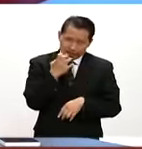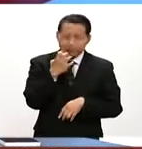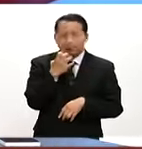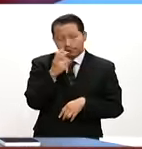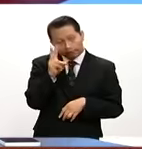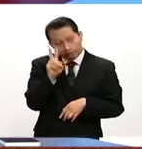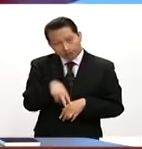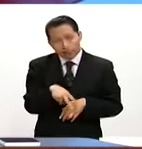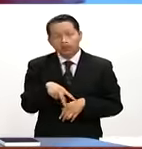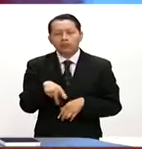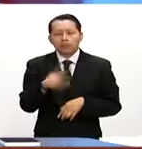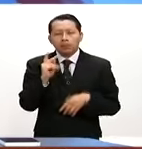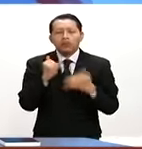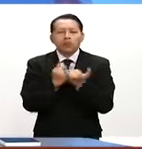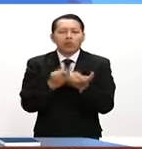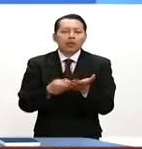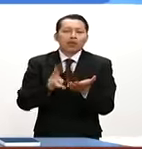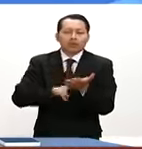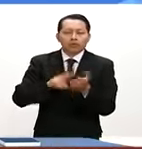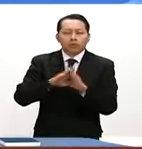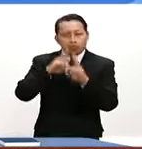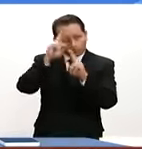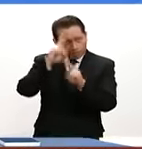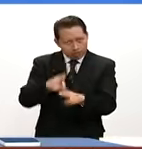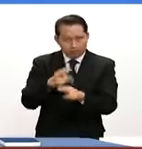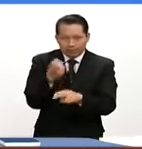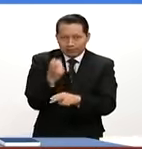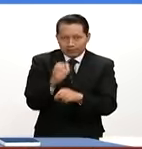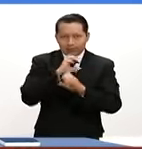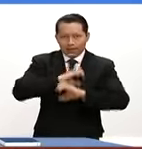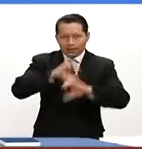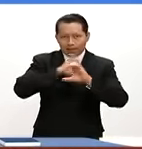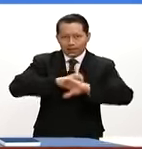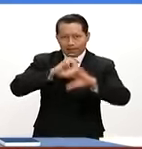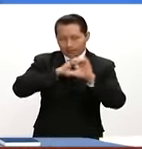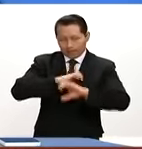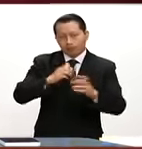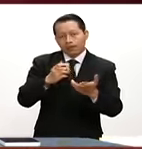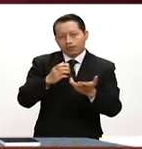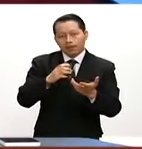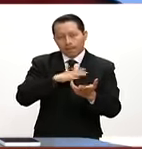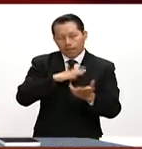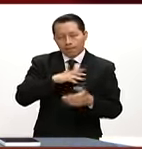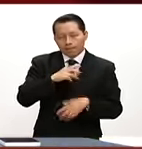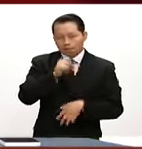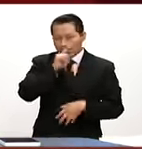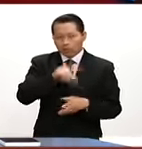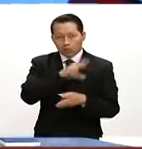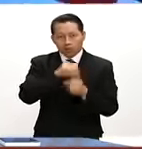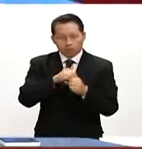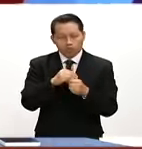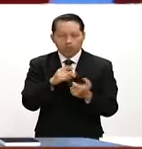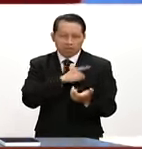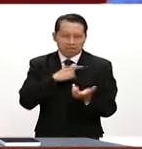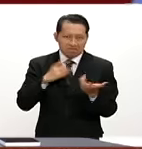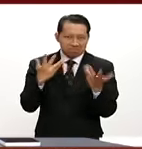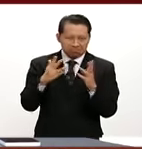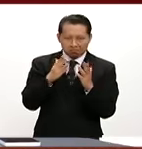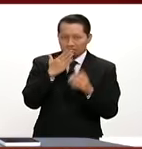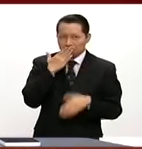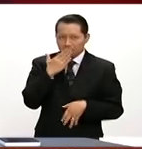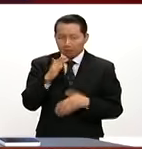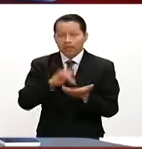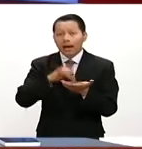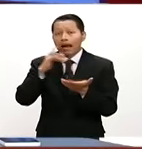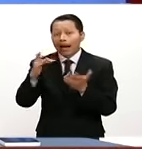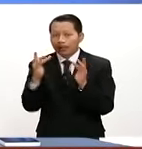vez, pues, de grandes homenajes para este cantante que se merece todas las palmas. Gracias por estar con nosotros en México el